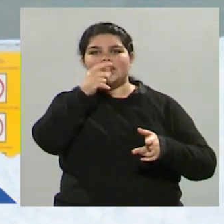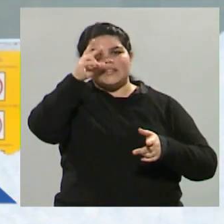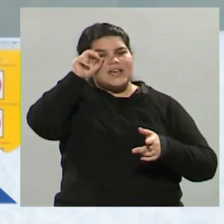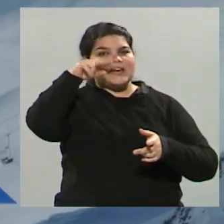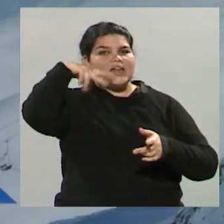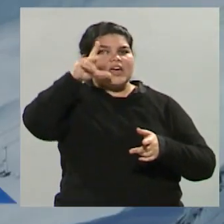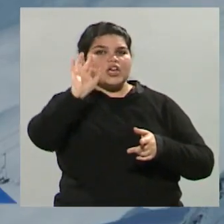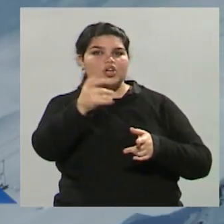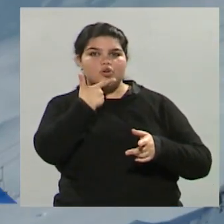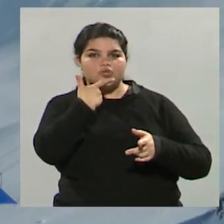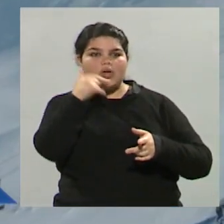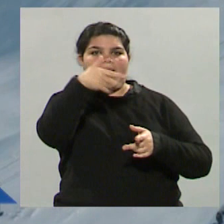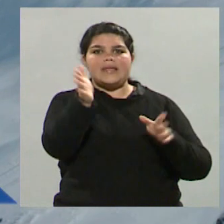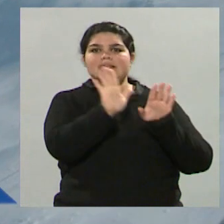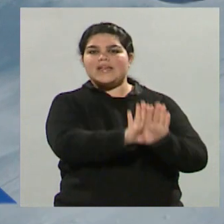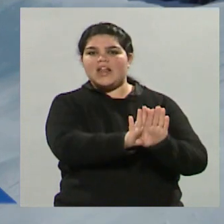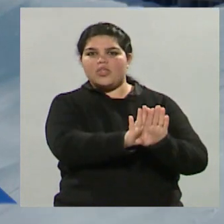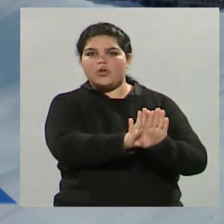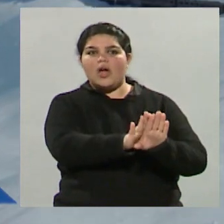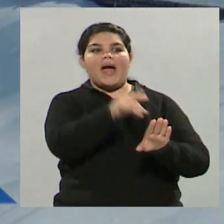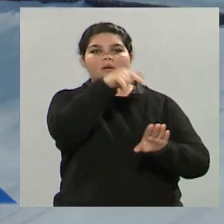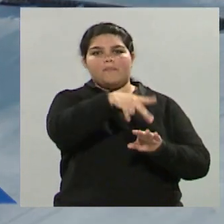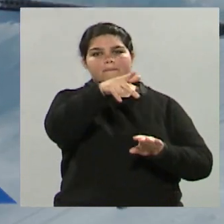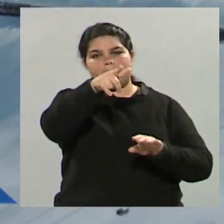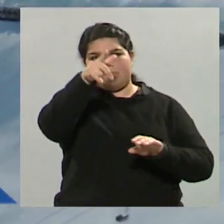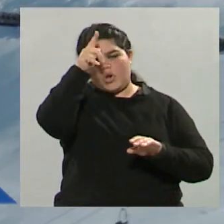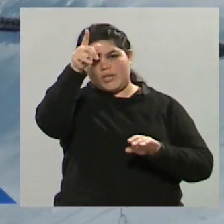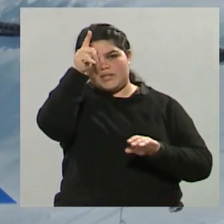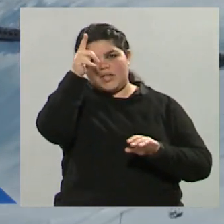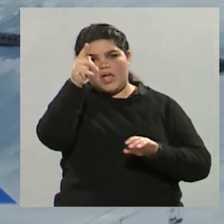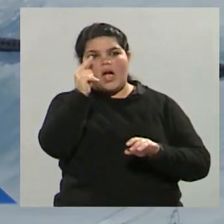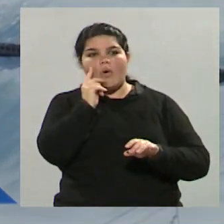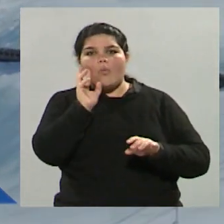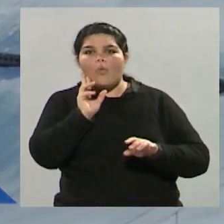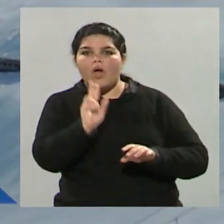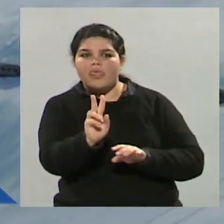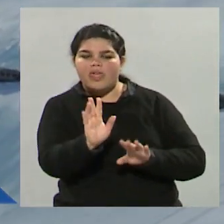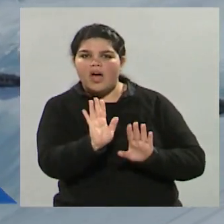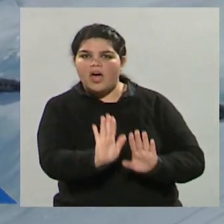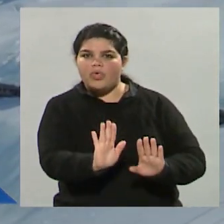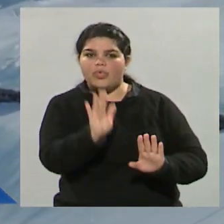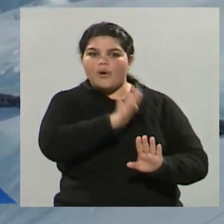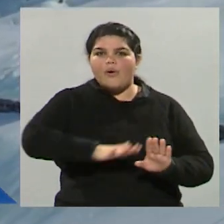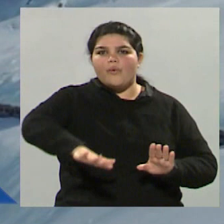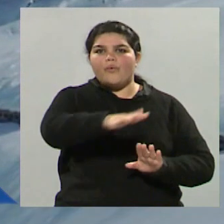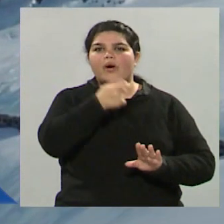hielo en calzada, por lo cual la policía estuvo trabajando con precaución en las zonas en donde había